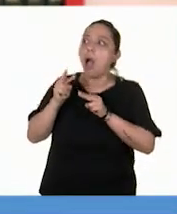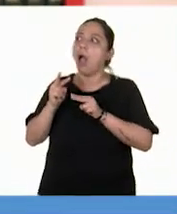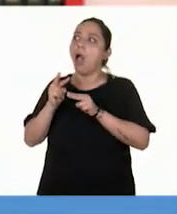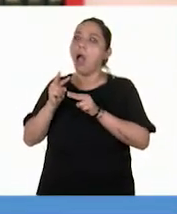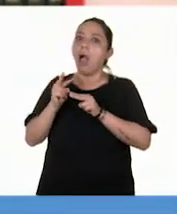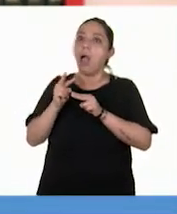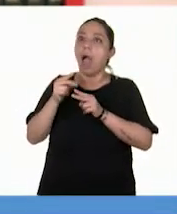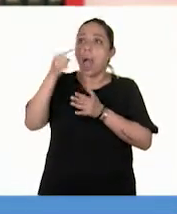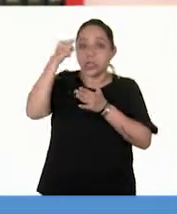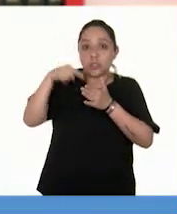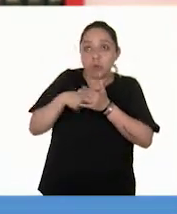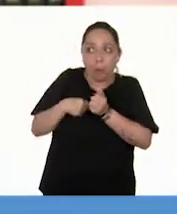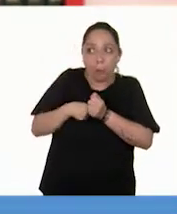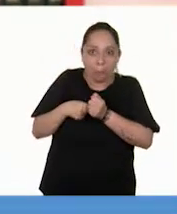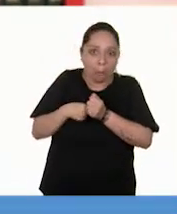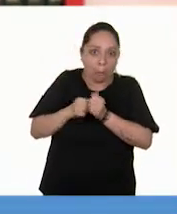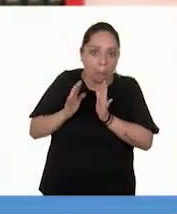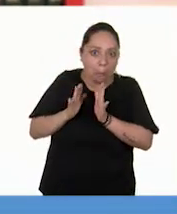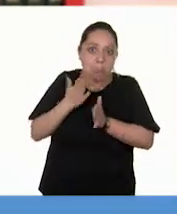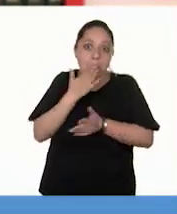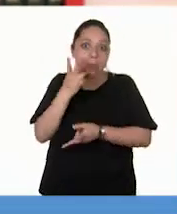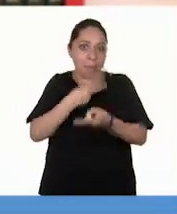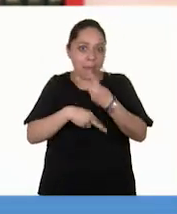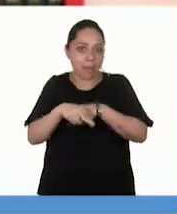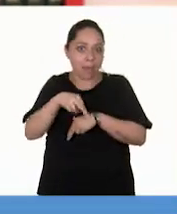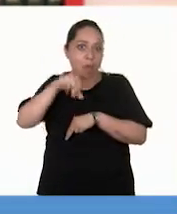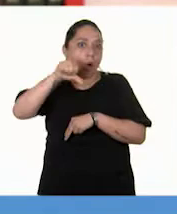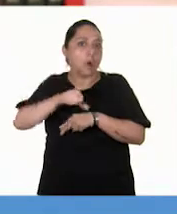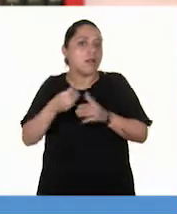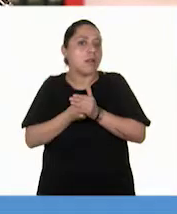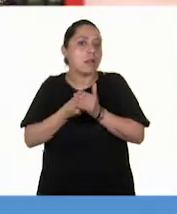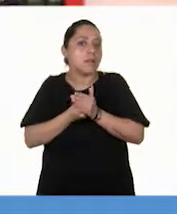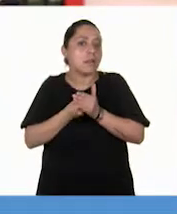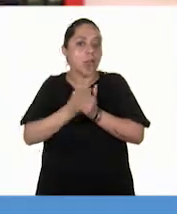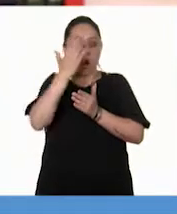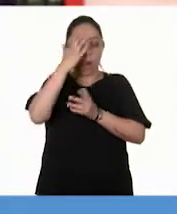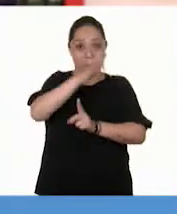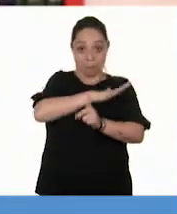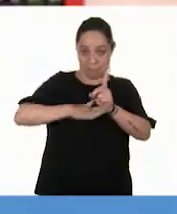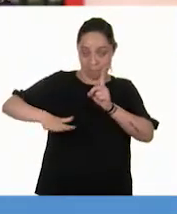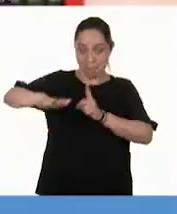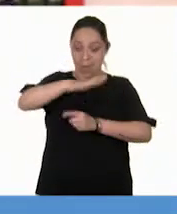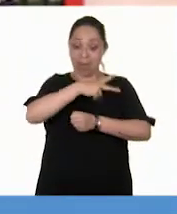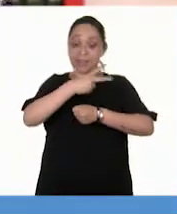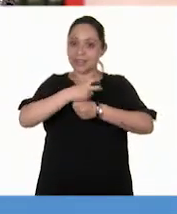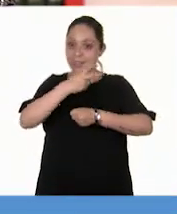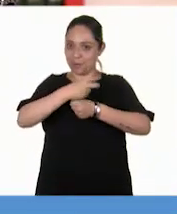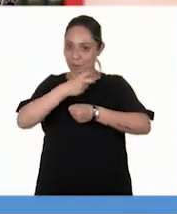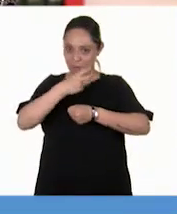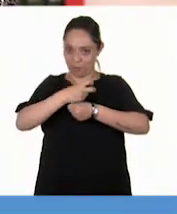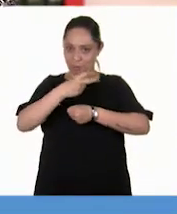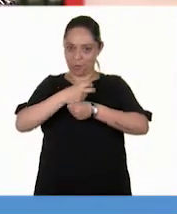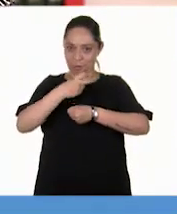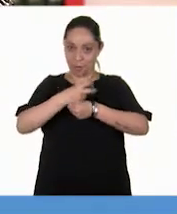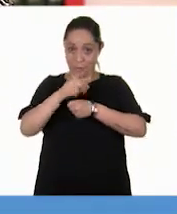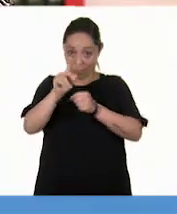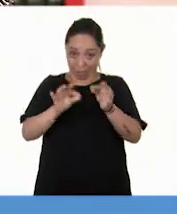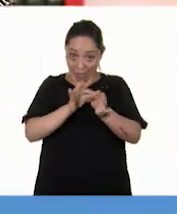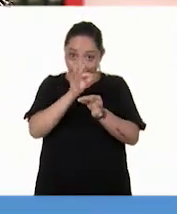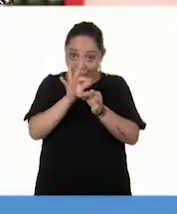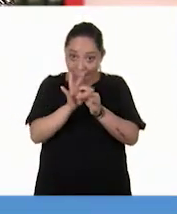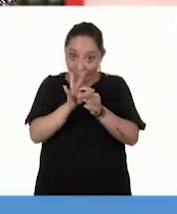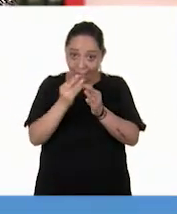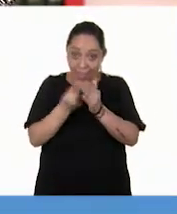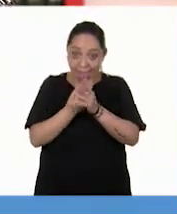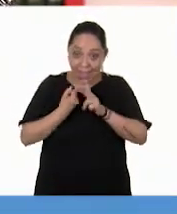es el mejor lugar. Bienvenidos a la clase de conocimiento en medio de segundo grado. ¿Están listos para empezar